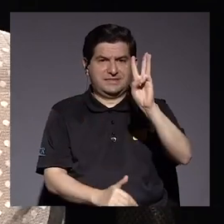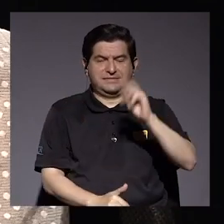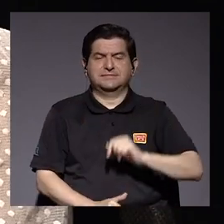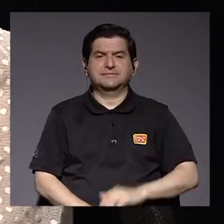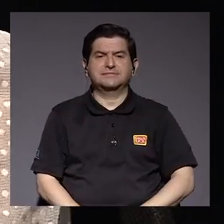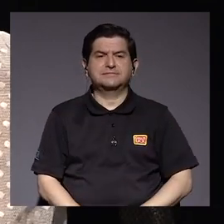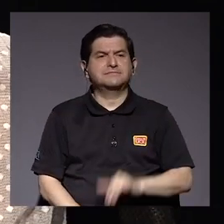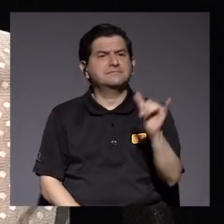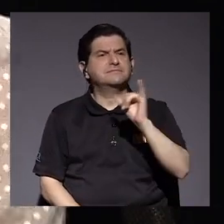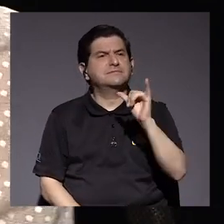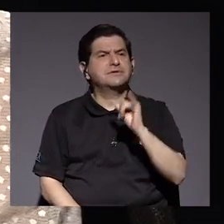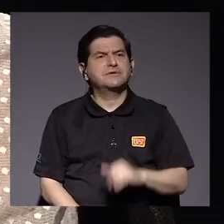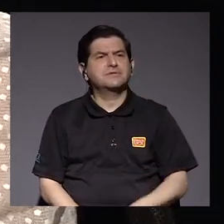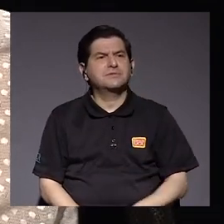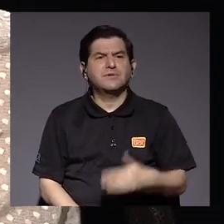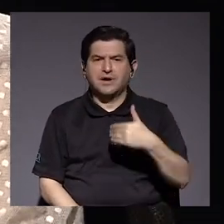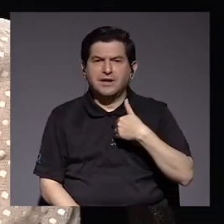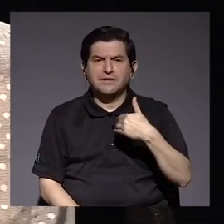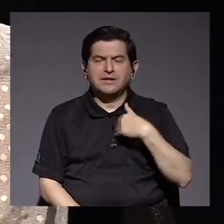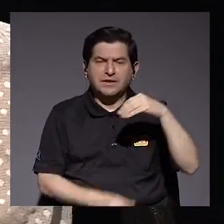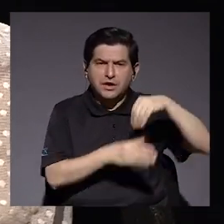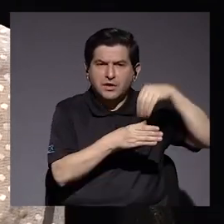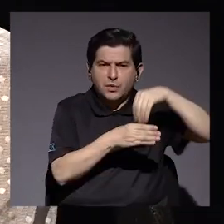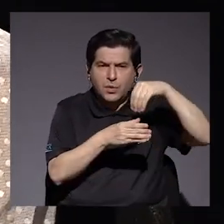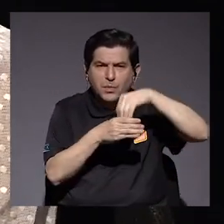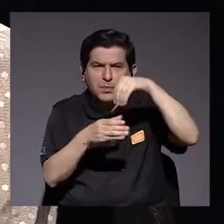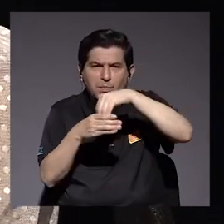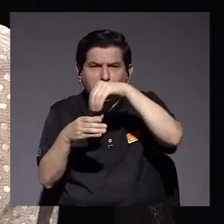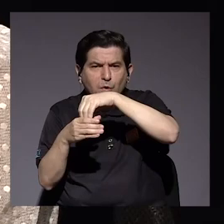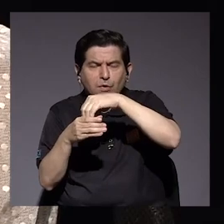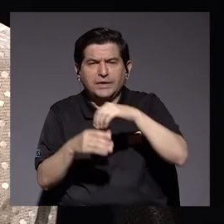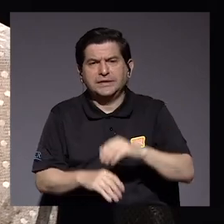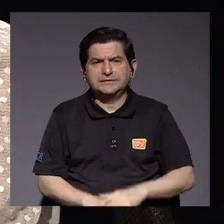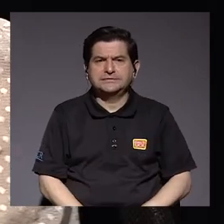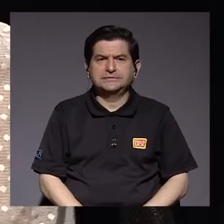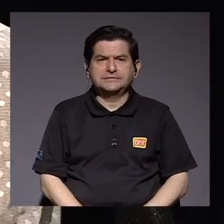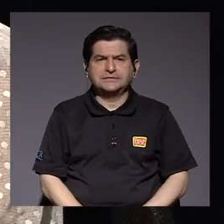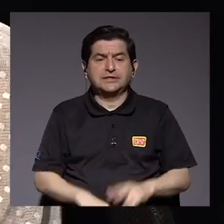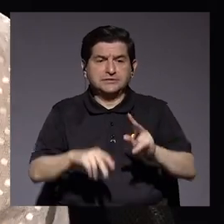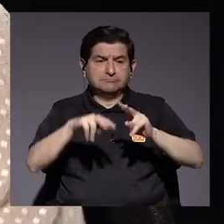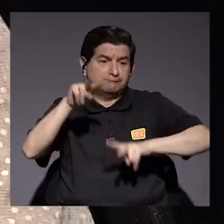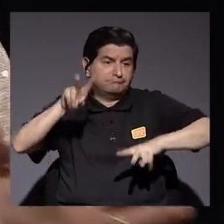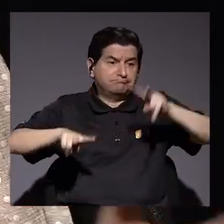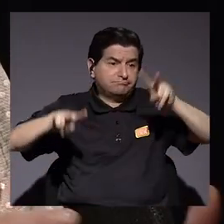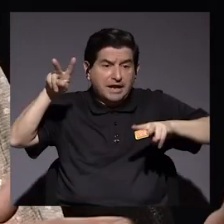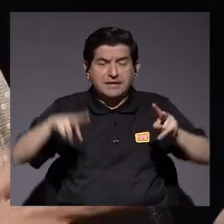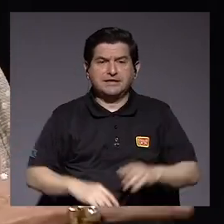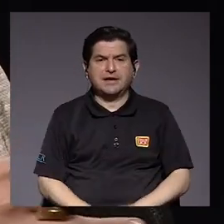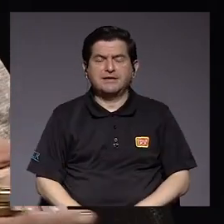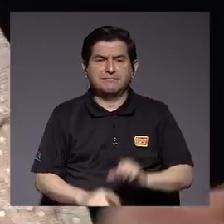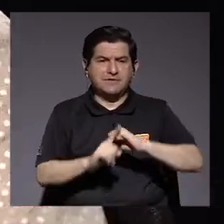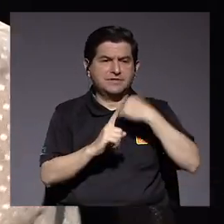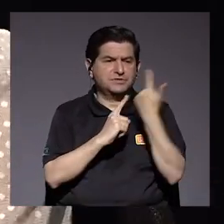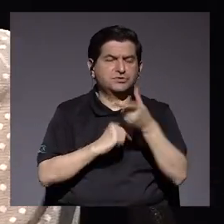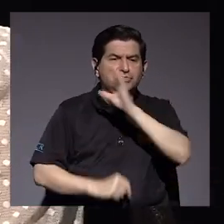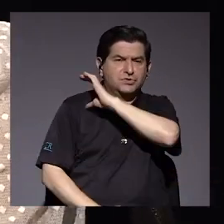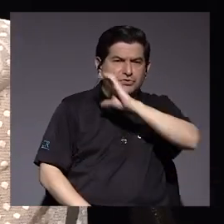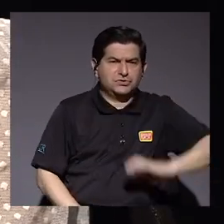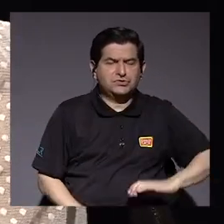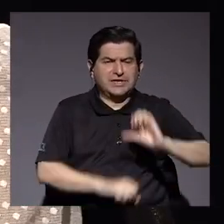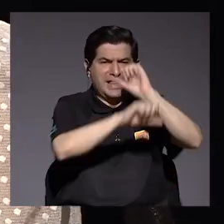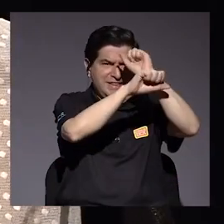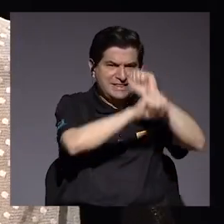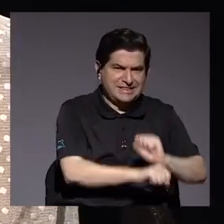Entonces también después tiene componentes bastantes variables entre lo que ha sido el social cristianismo tradicional